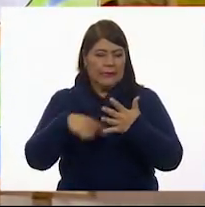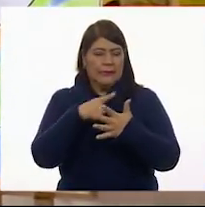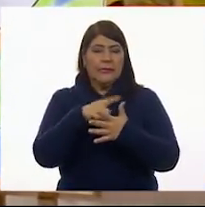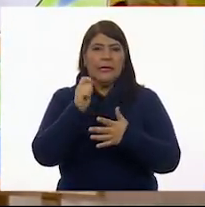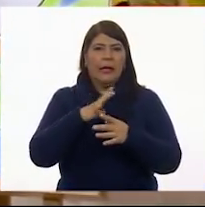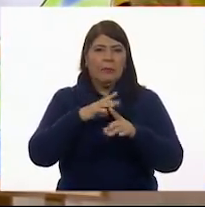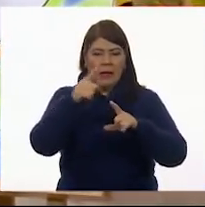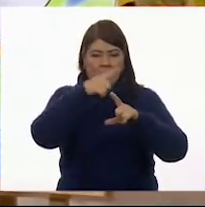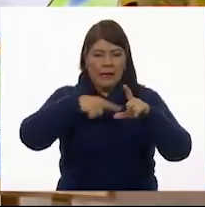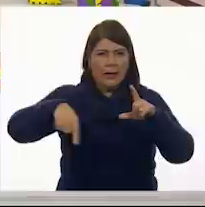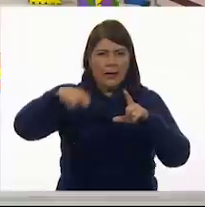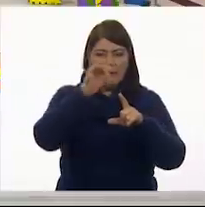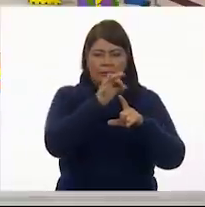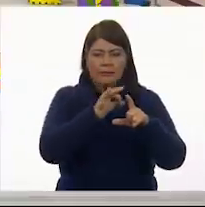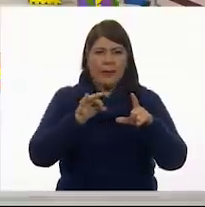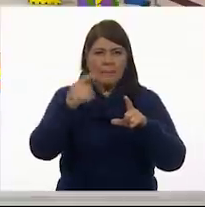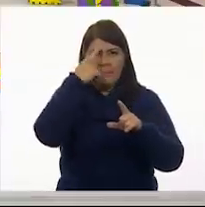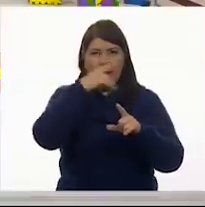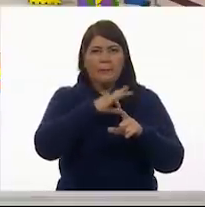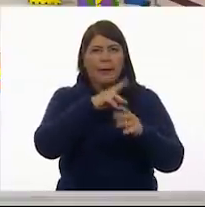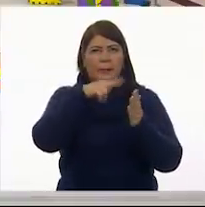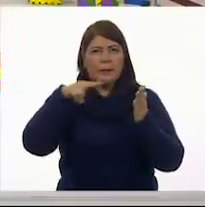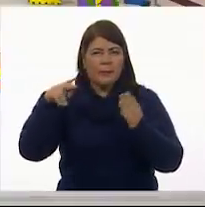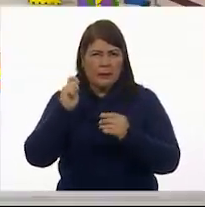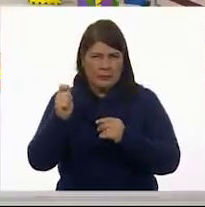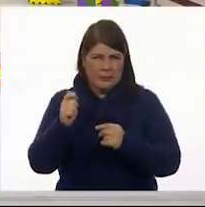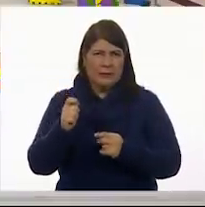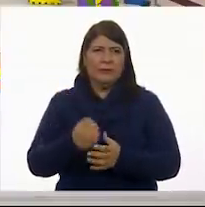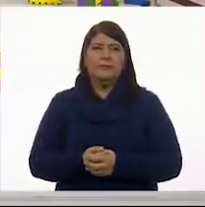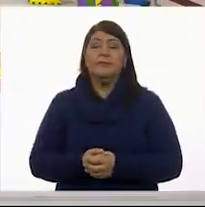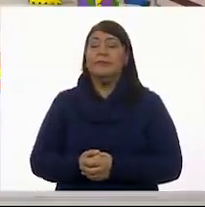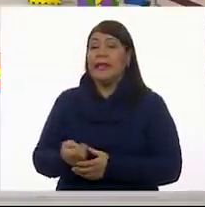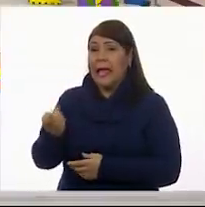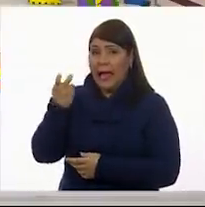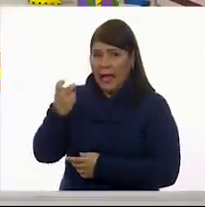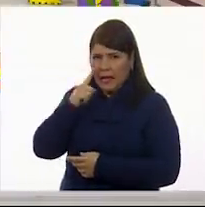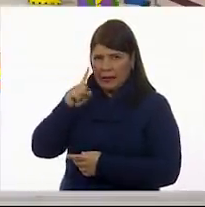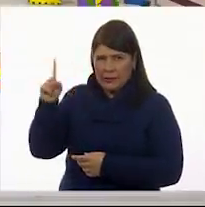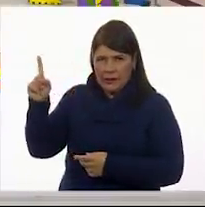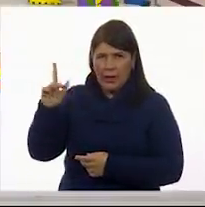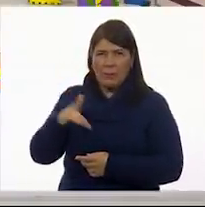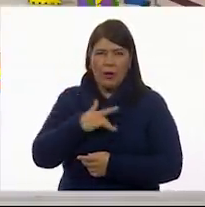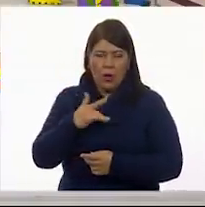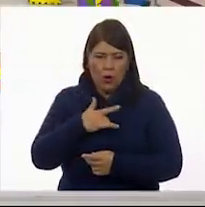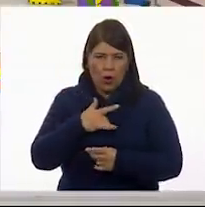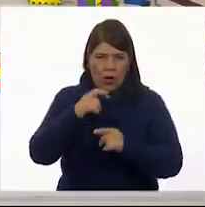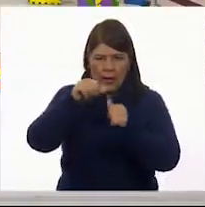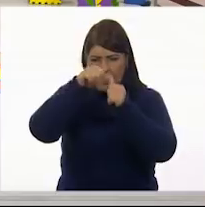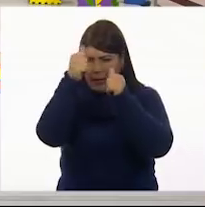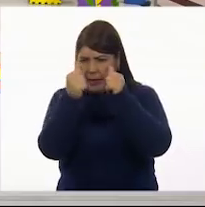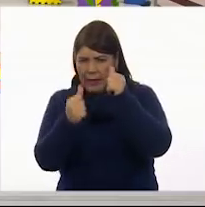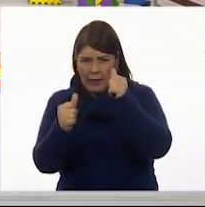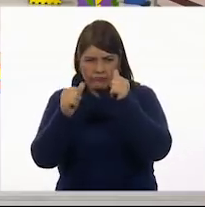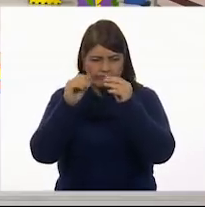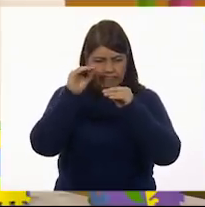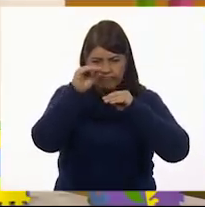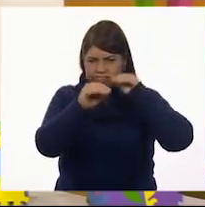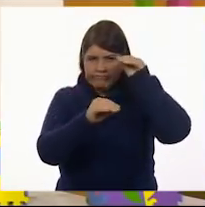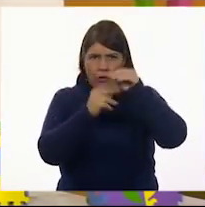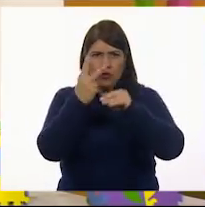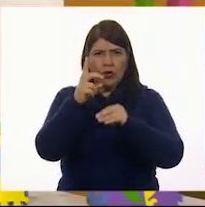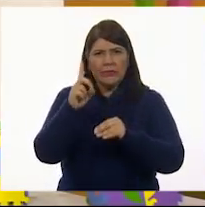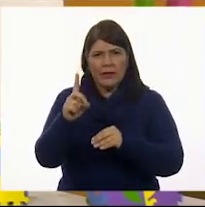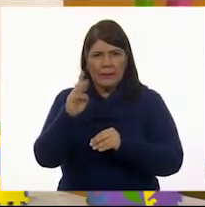pinturas. Colores. Eso nos habla de una obra bidimensional. Los colores nos están dando ya indicios.